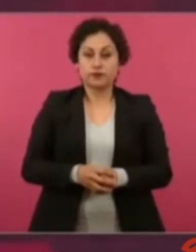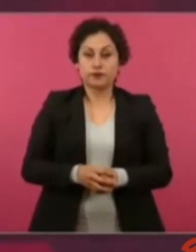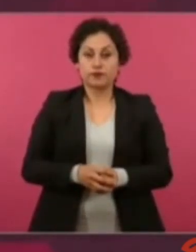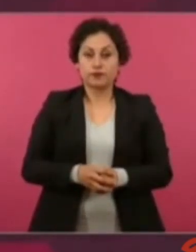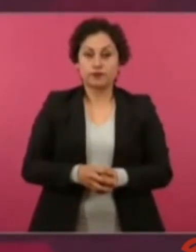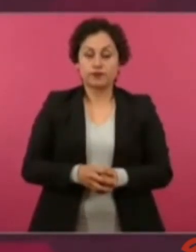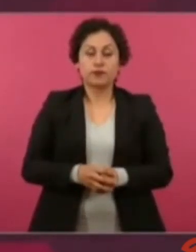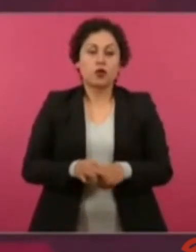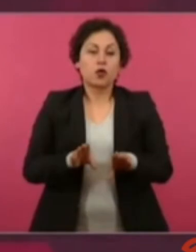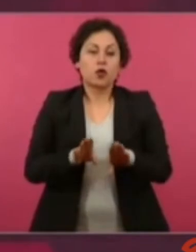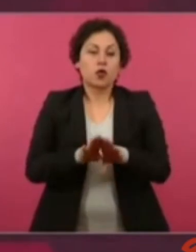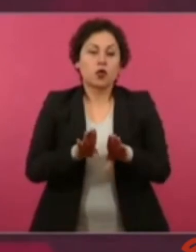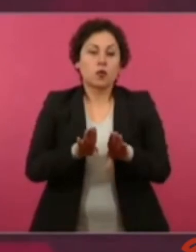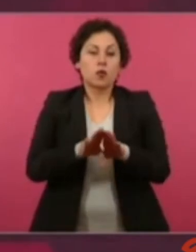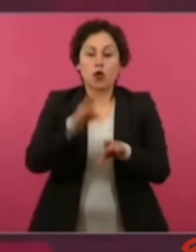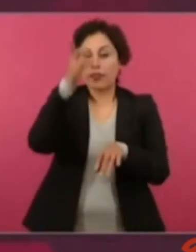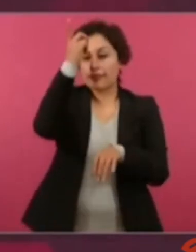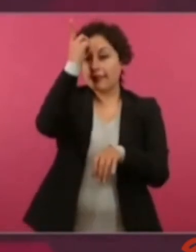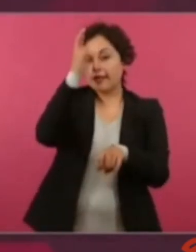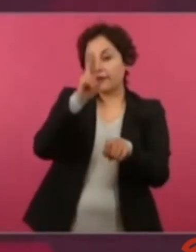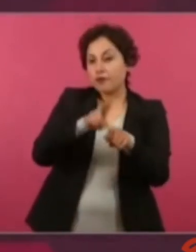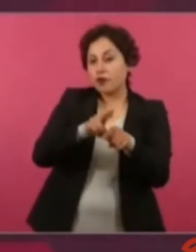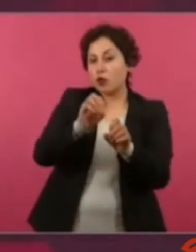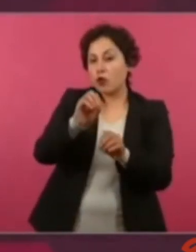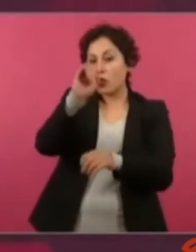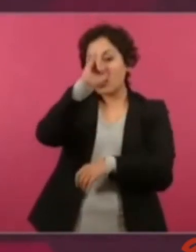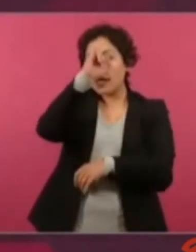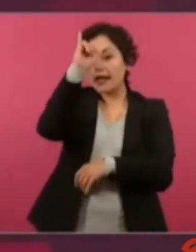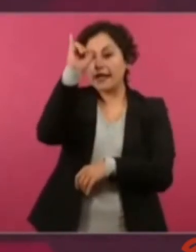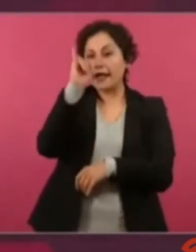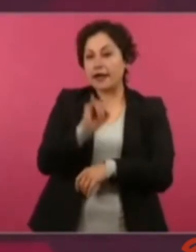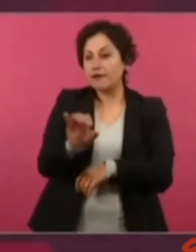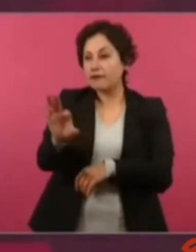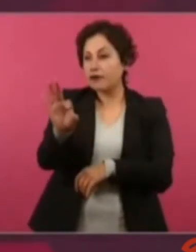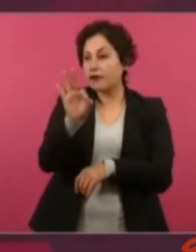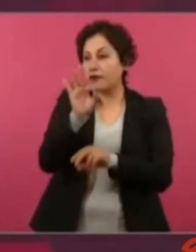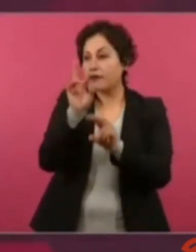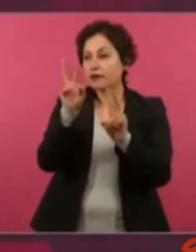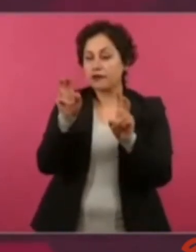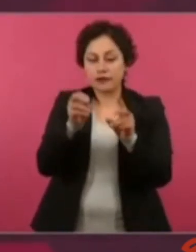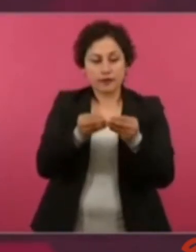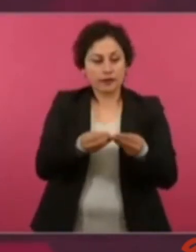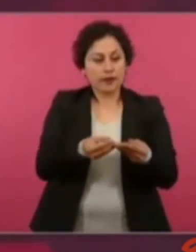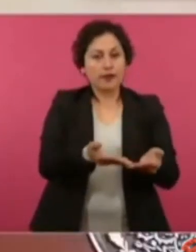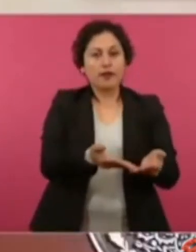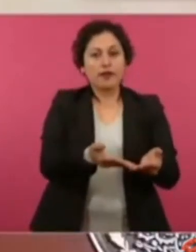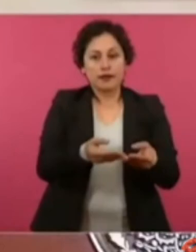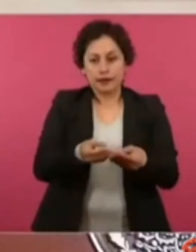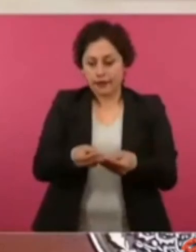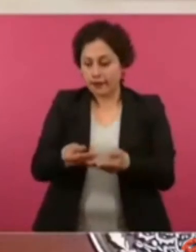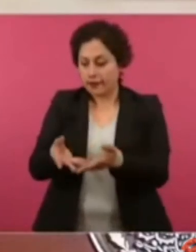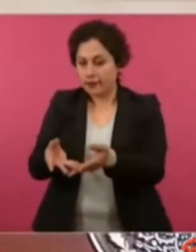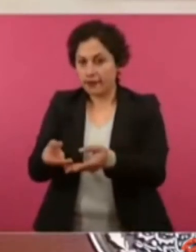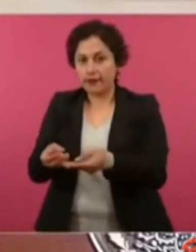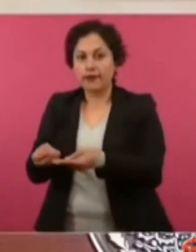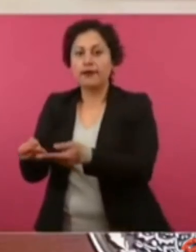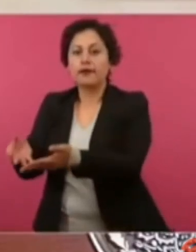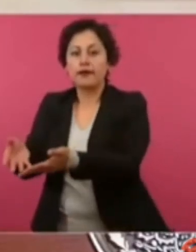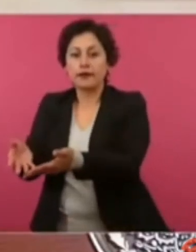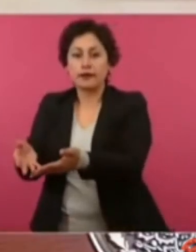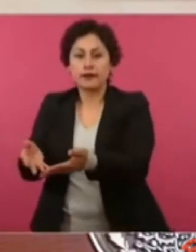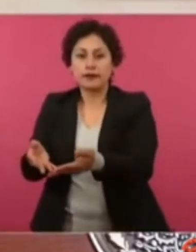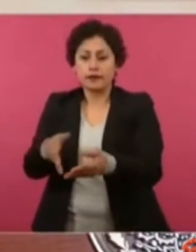a los